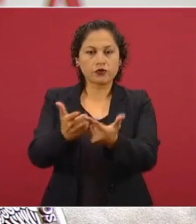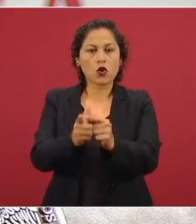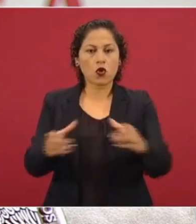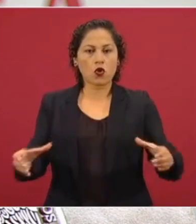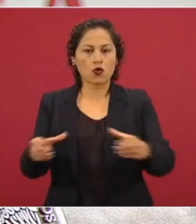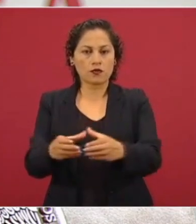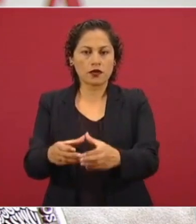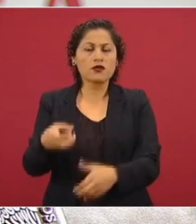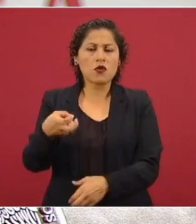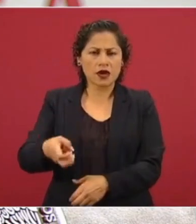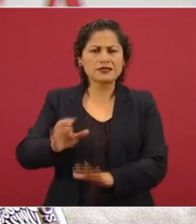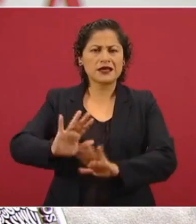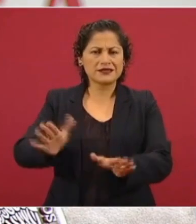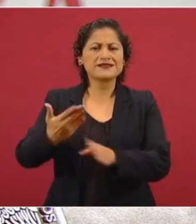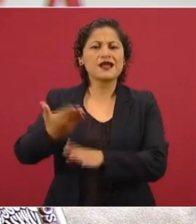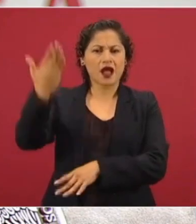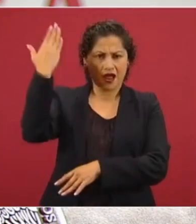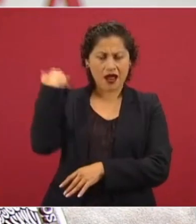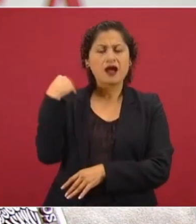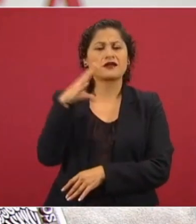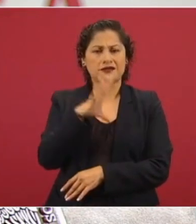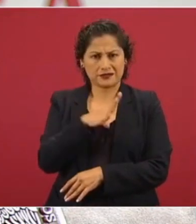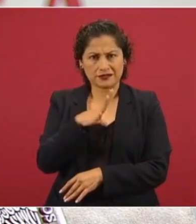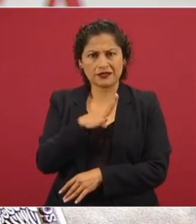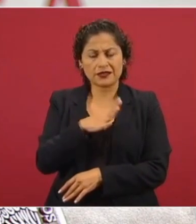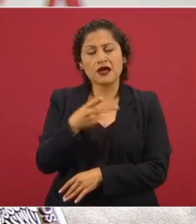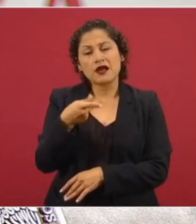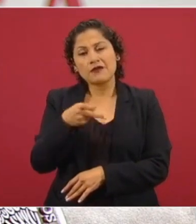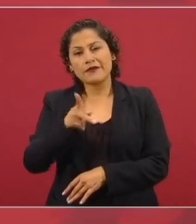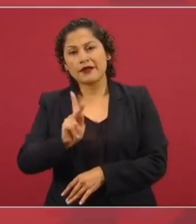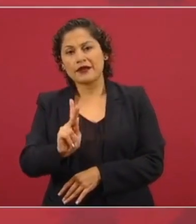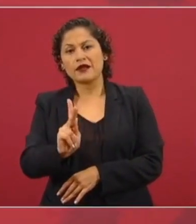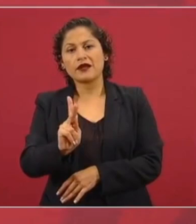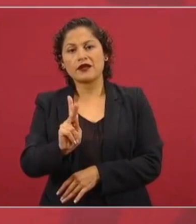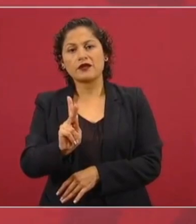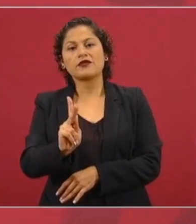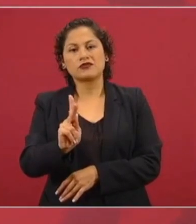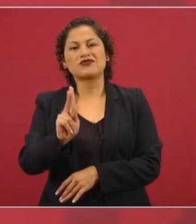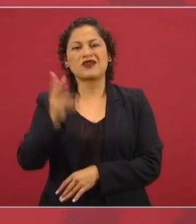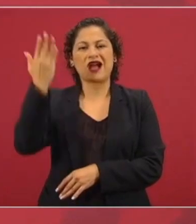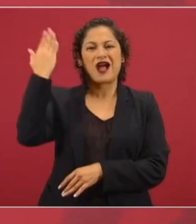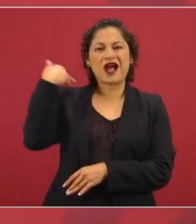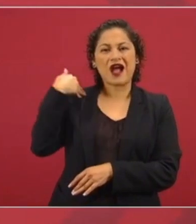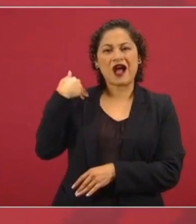pero también no este lo desarrollaron